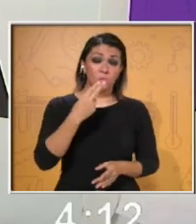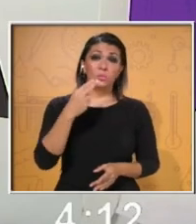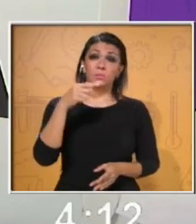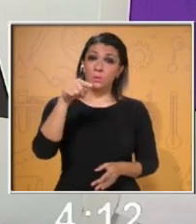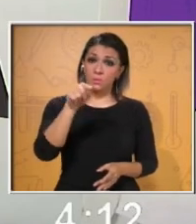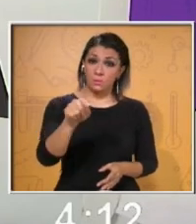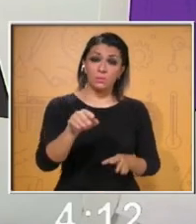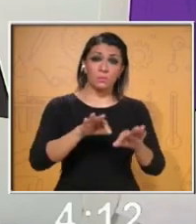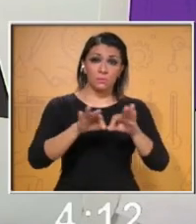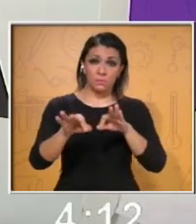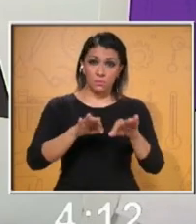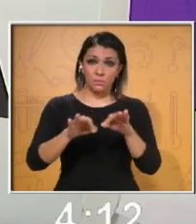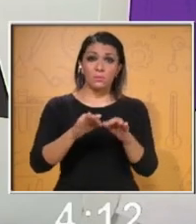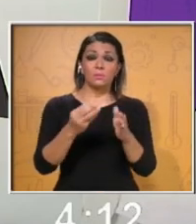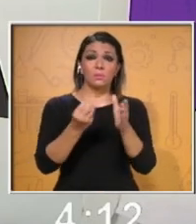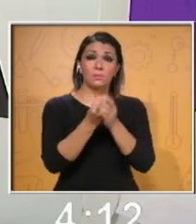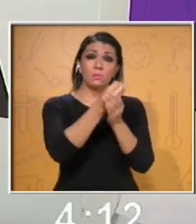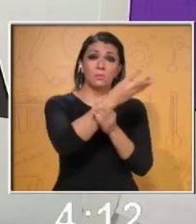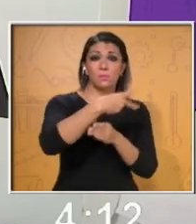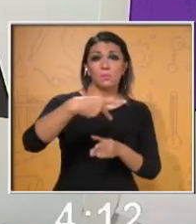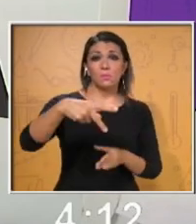presentación oral. Adelante.